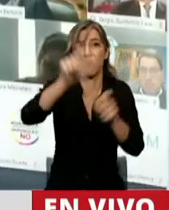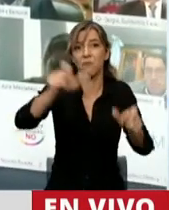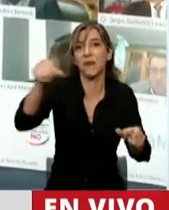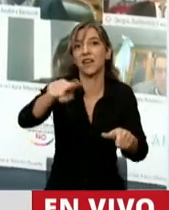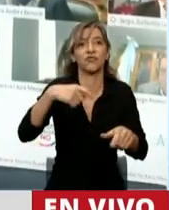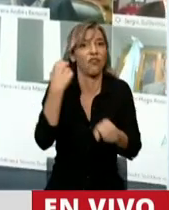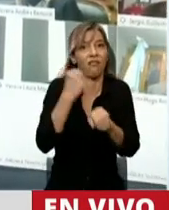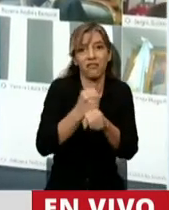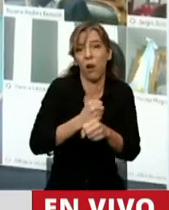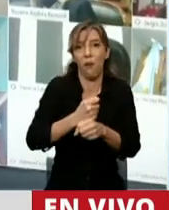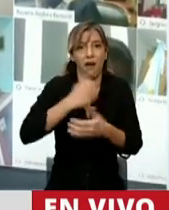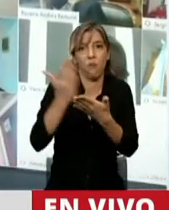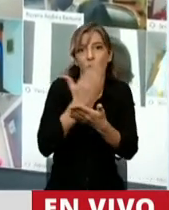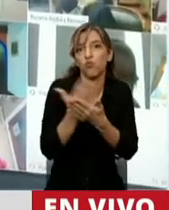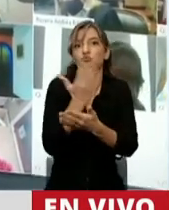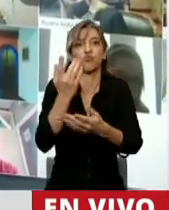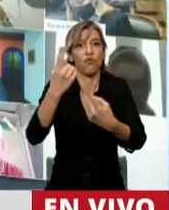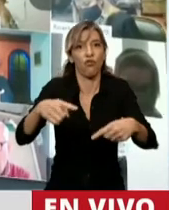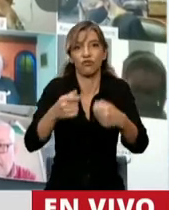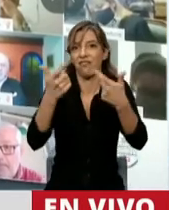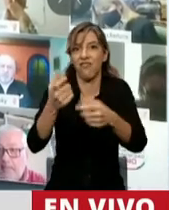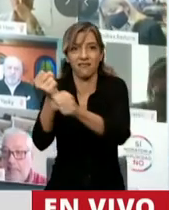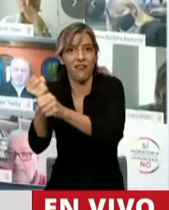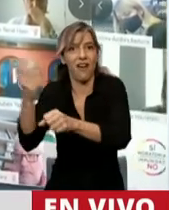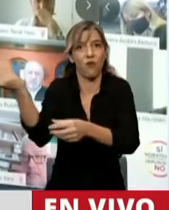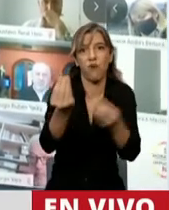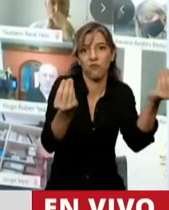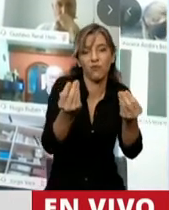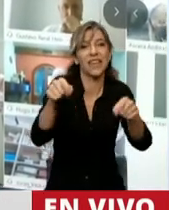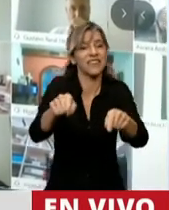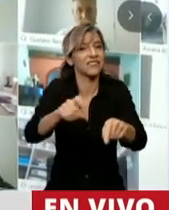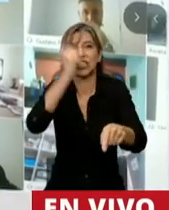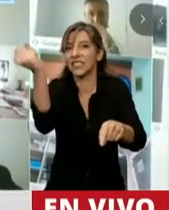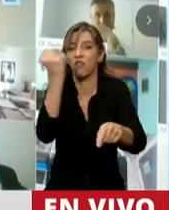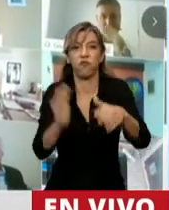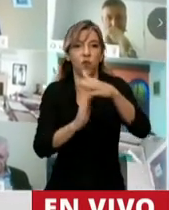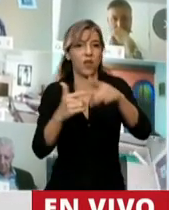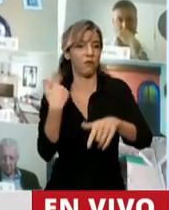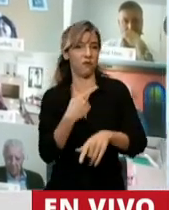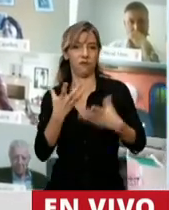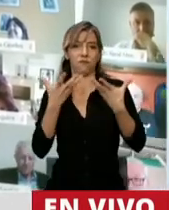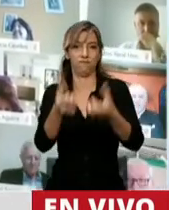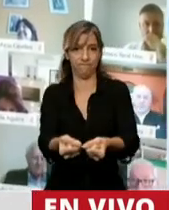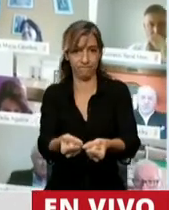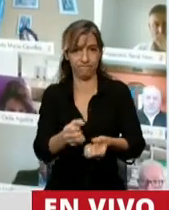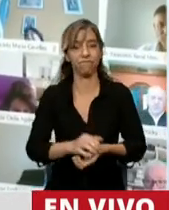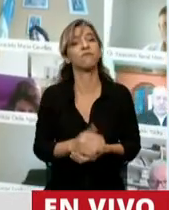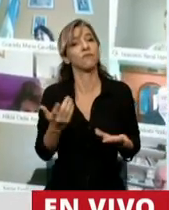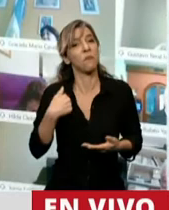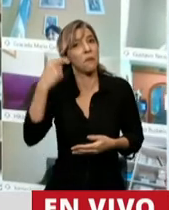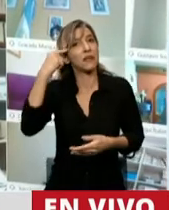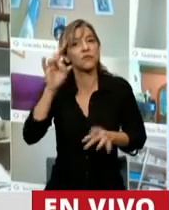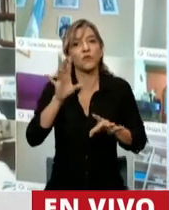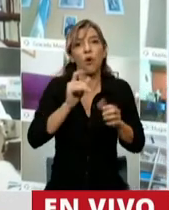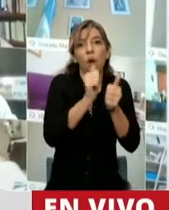que se arriesga, al que genera empleo. Y no solamente pensamos en lo que implica el cierre de las empresas, también pensamos en esos sueños, en